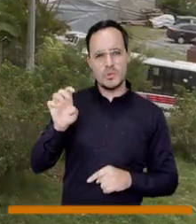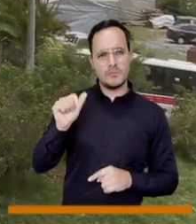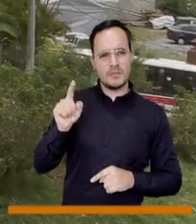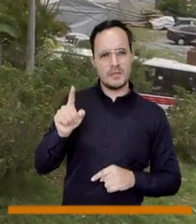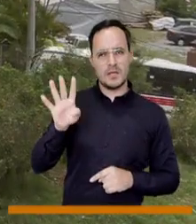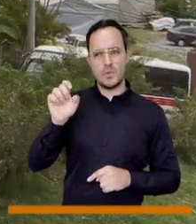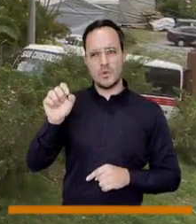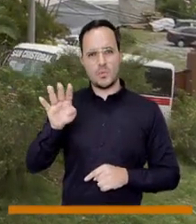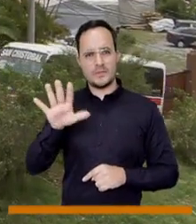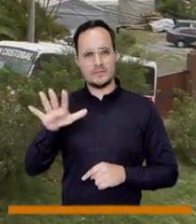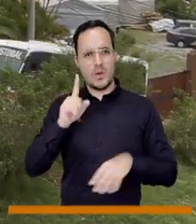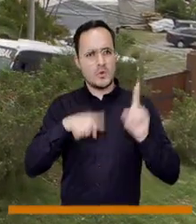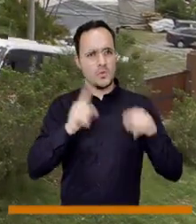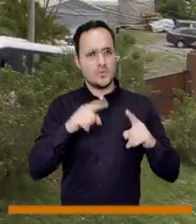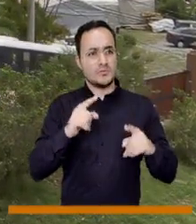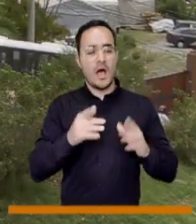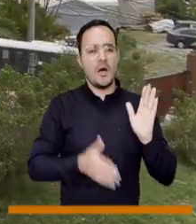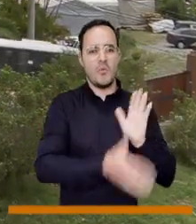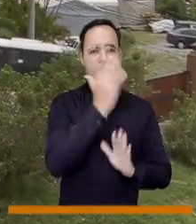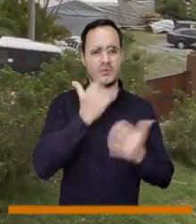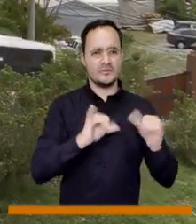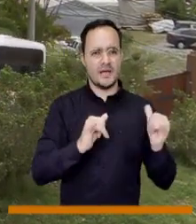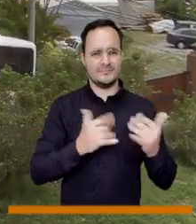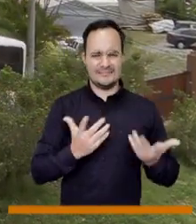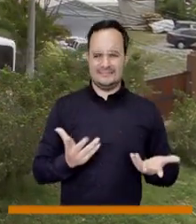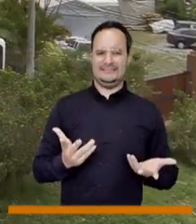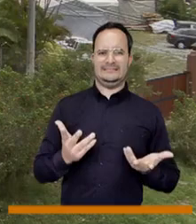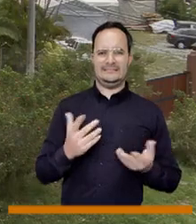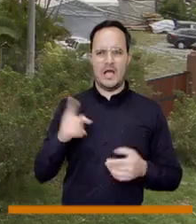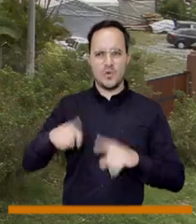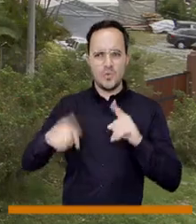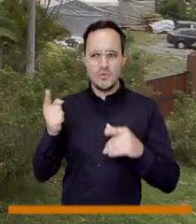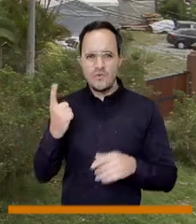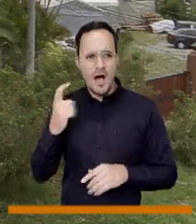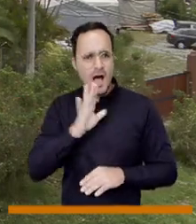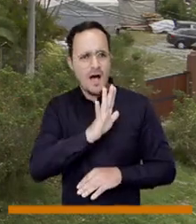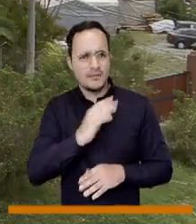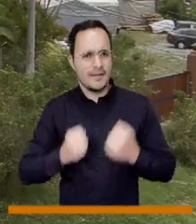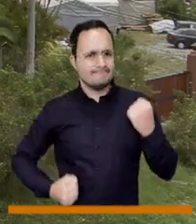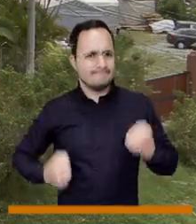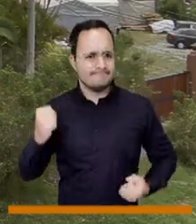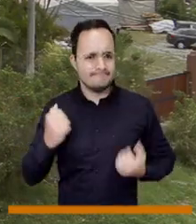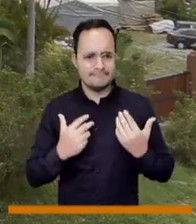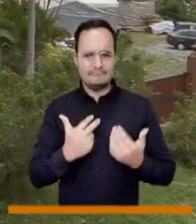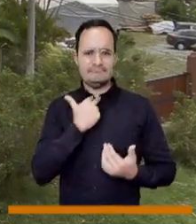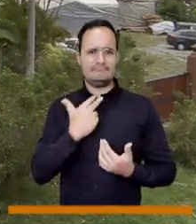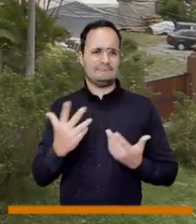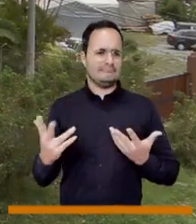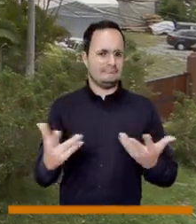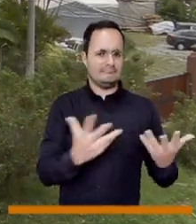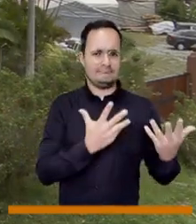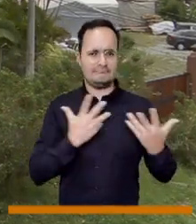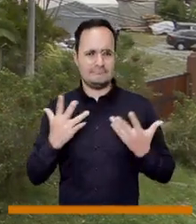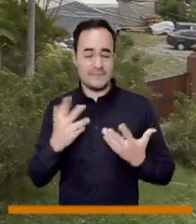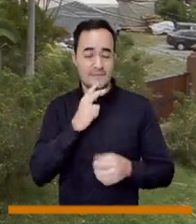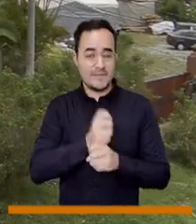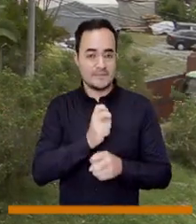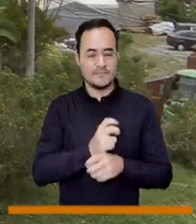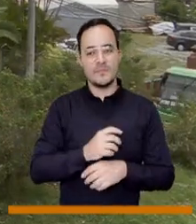9.30, 9.45, ya ha salido el último bus. Llegan al Nutibara, ya no hay transporte para llegar.